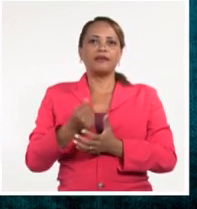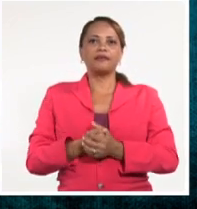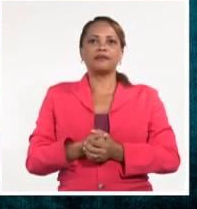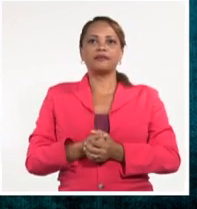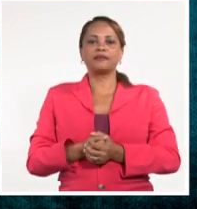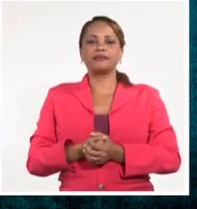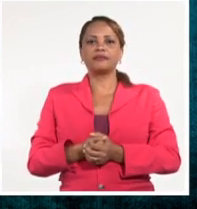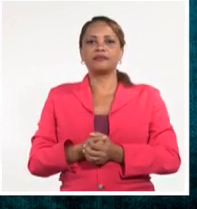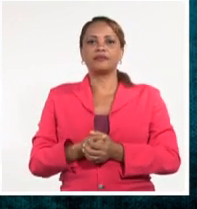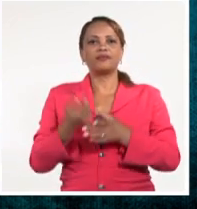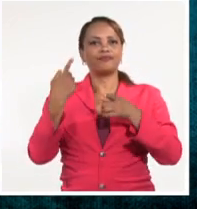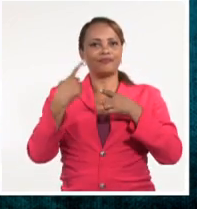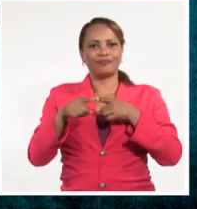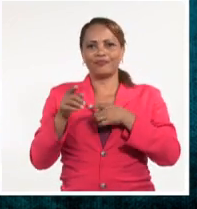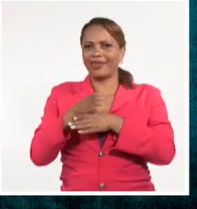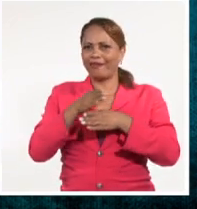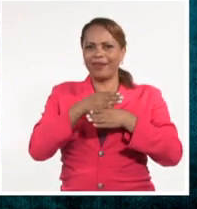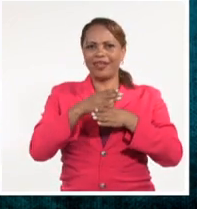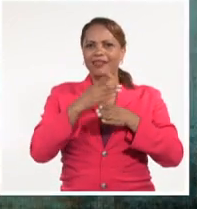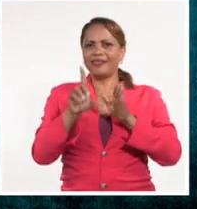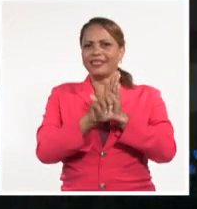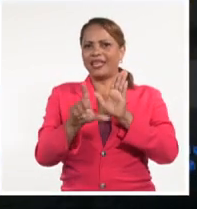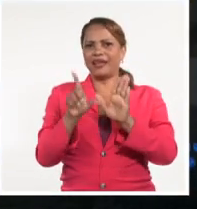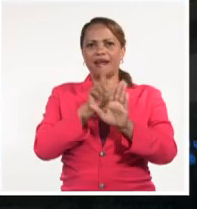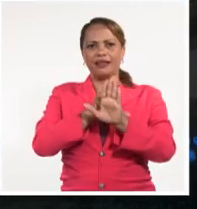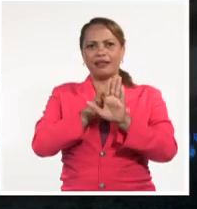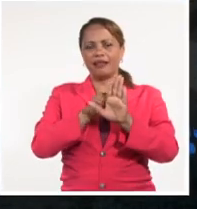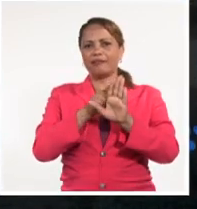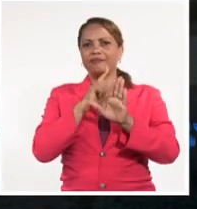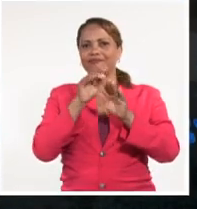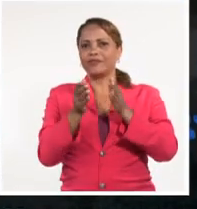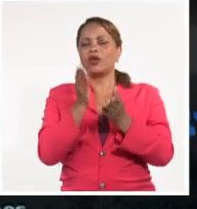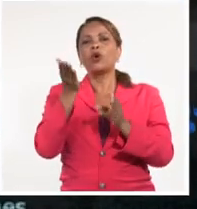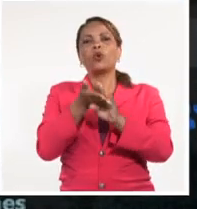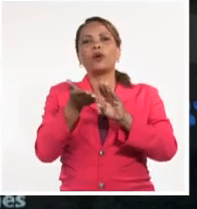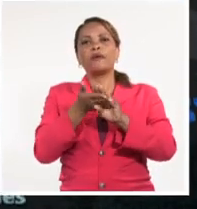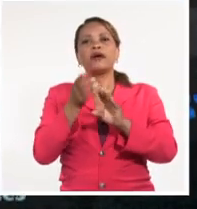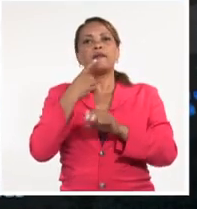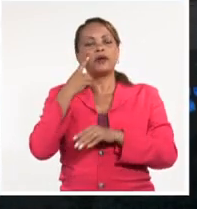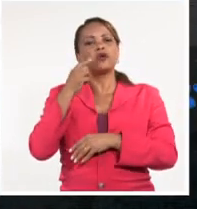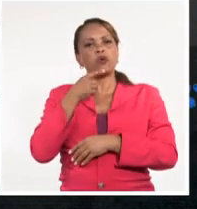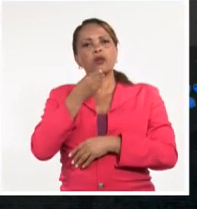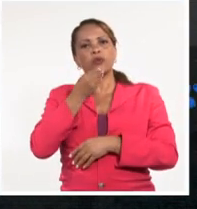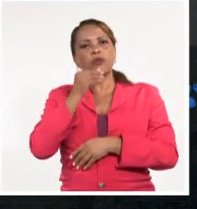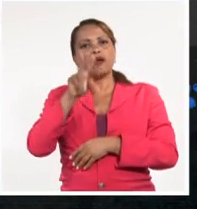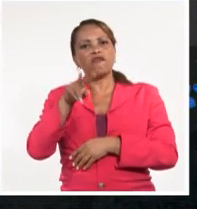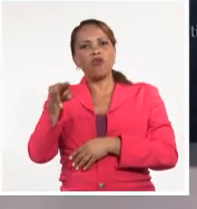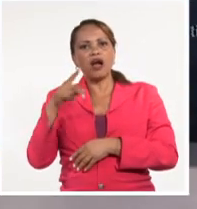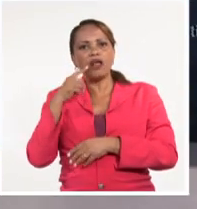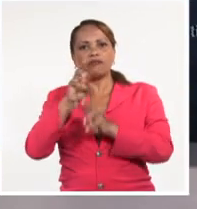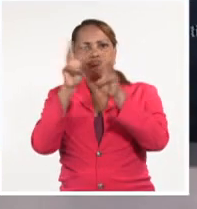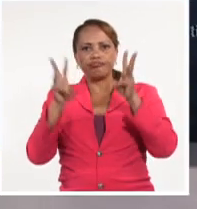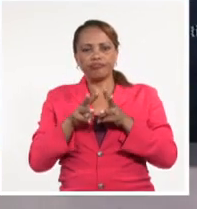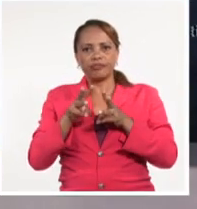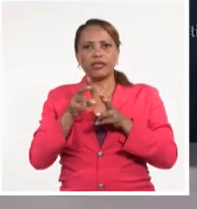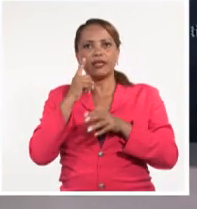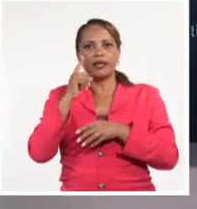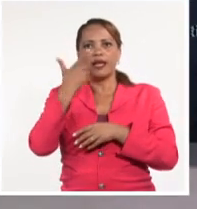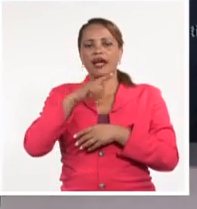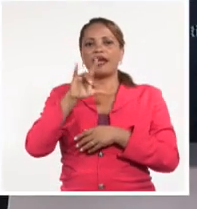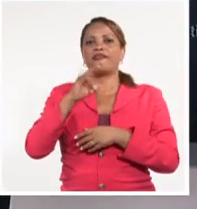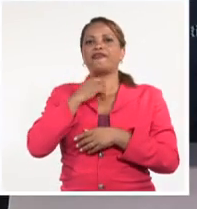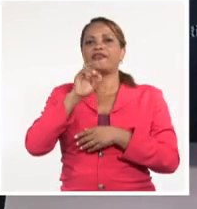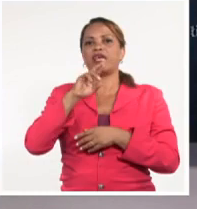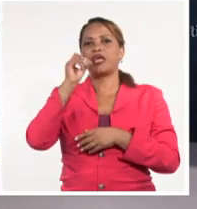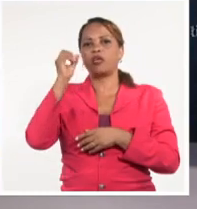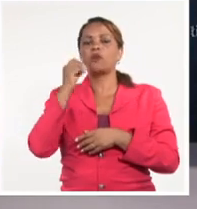grado de imprudencia. Todo esto, el logo a Mijail Sánchez. Pero quieren encontrarlo en las redes. Este es perfil, Alfredo González.